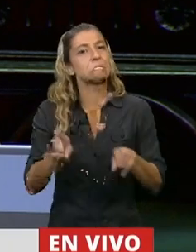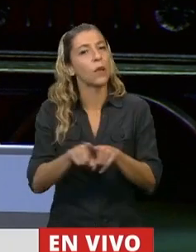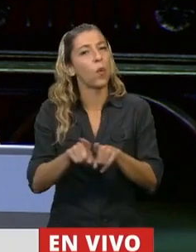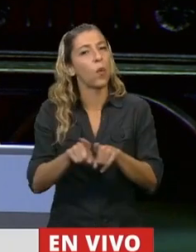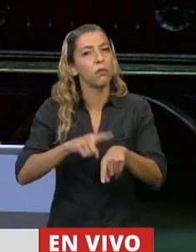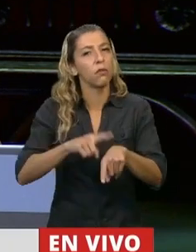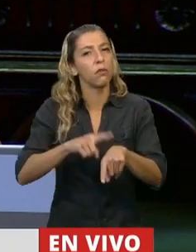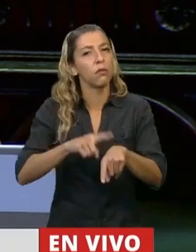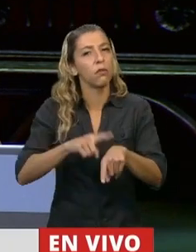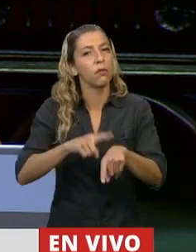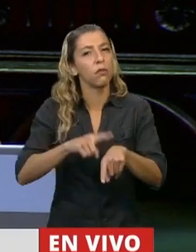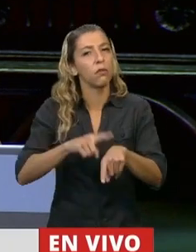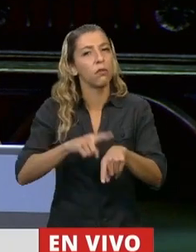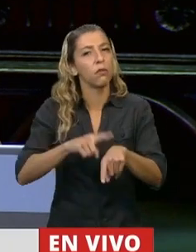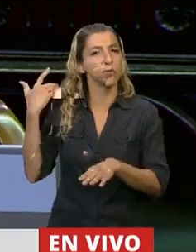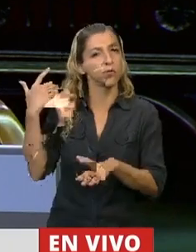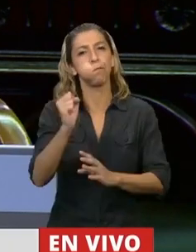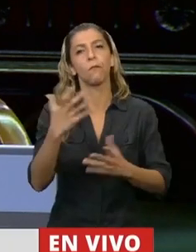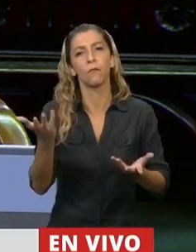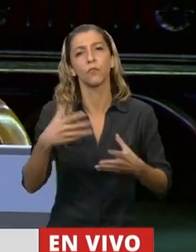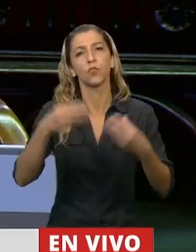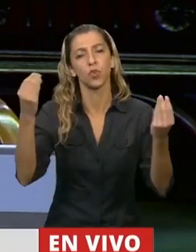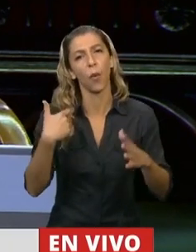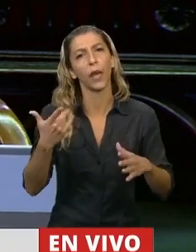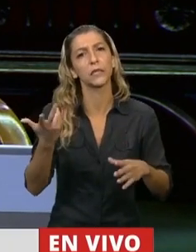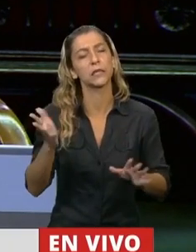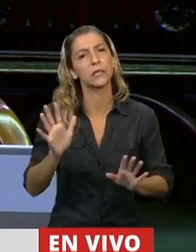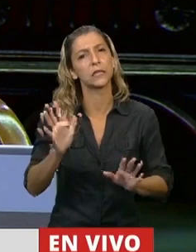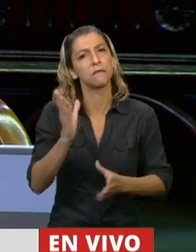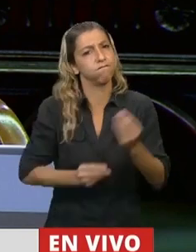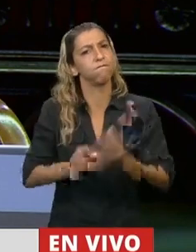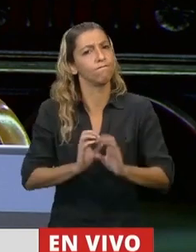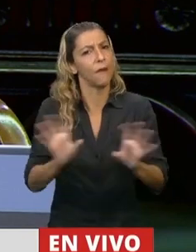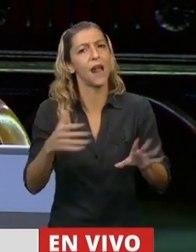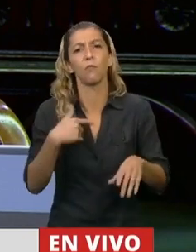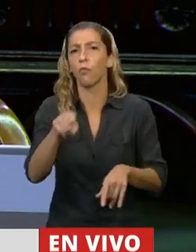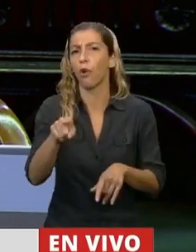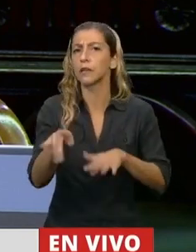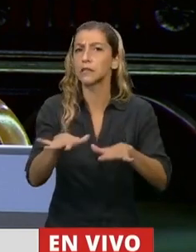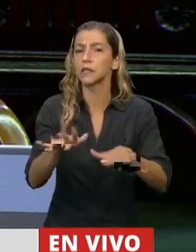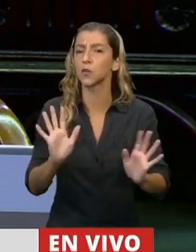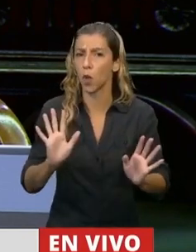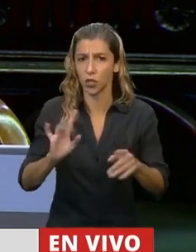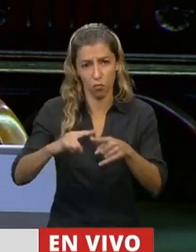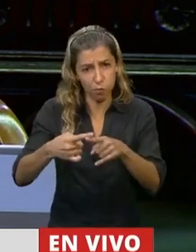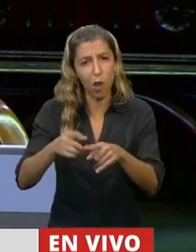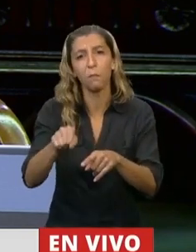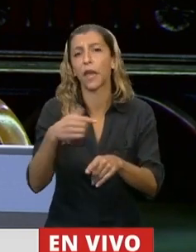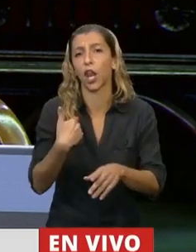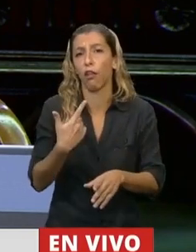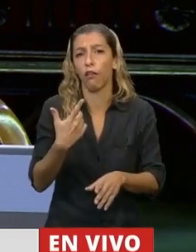para plantear cuestiones políticas que no tienen relevancia y que no tienen ninguna legitimidad